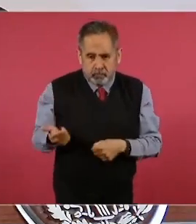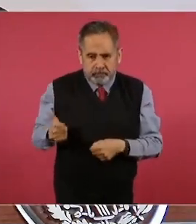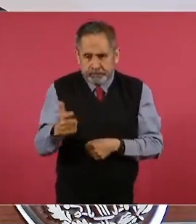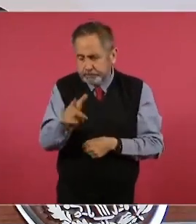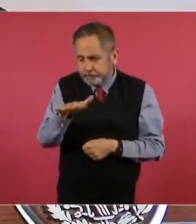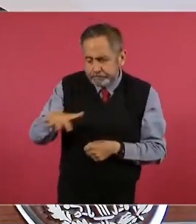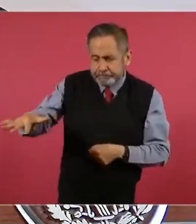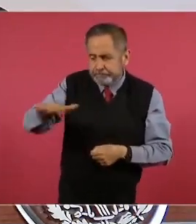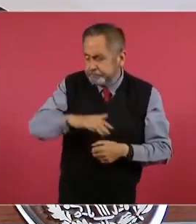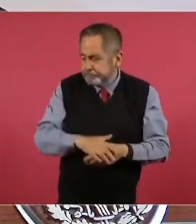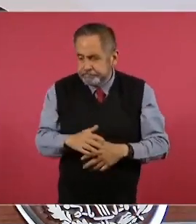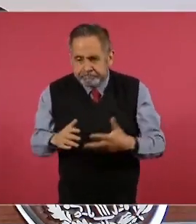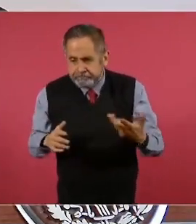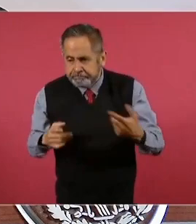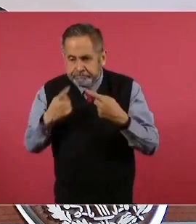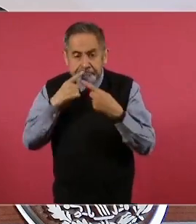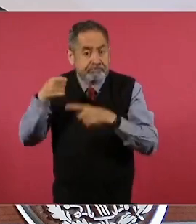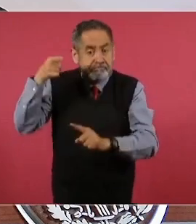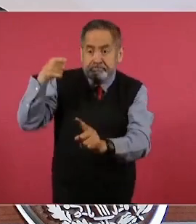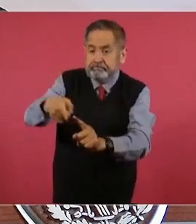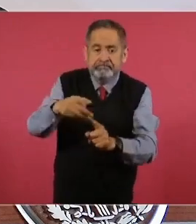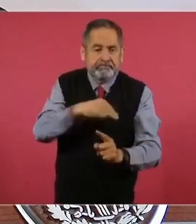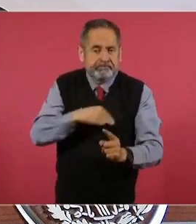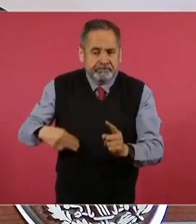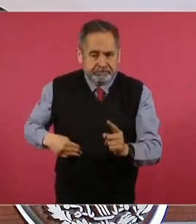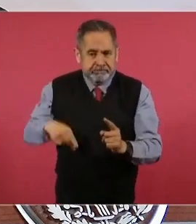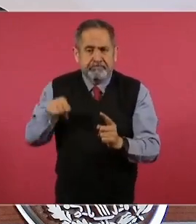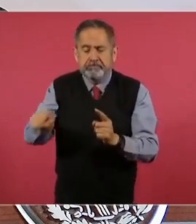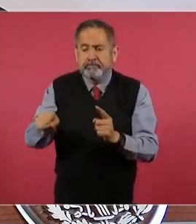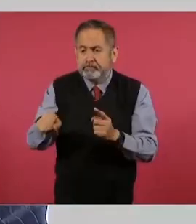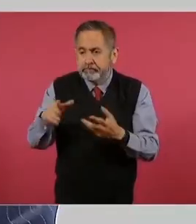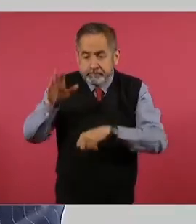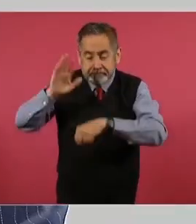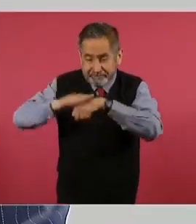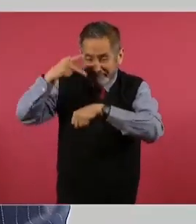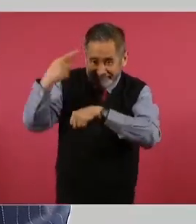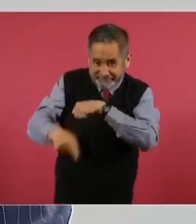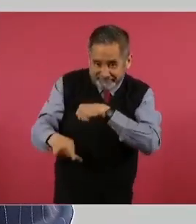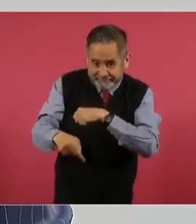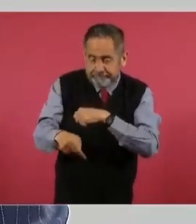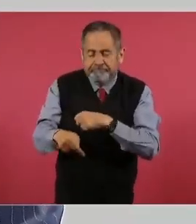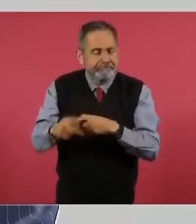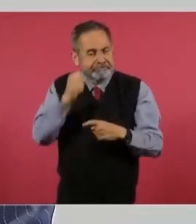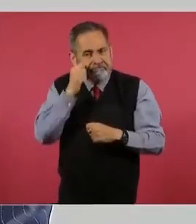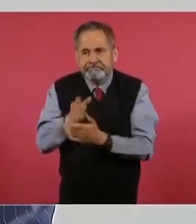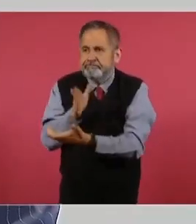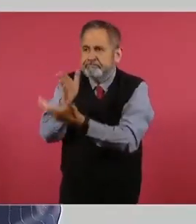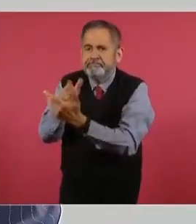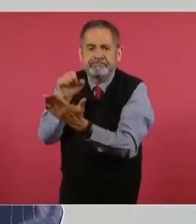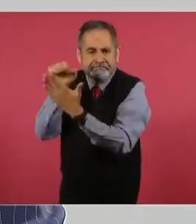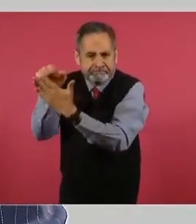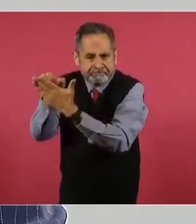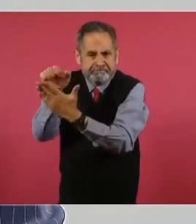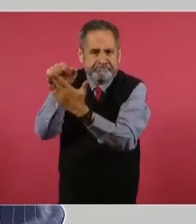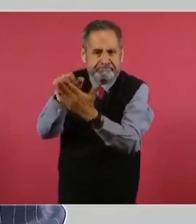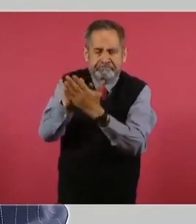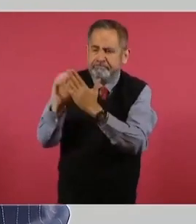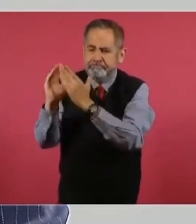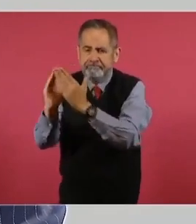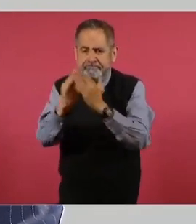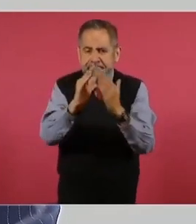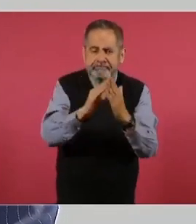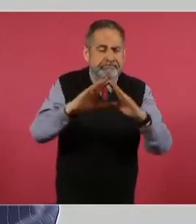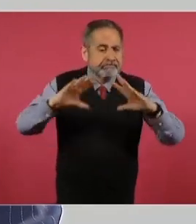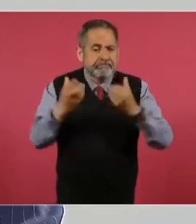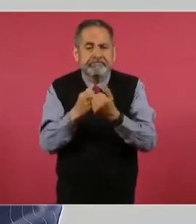Fundamentalmente, en los municipios prioritarios, con visita a los hogares de 71 colonias prioritarias en